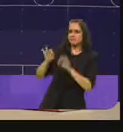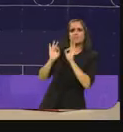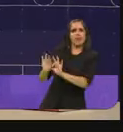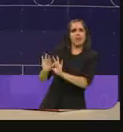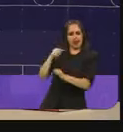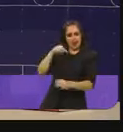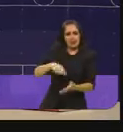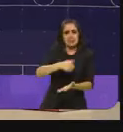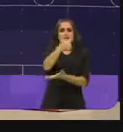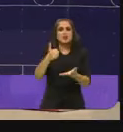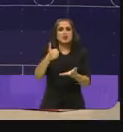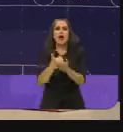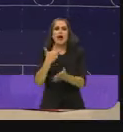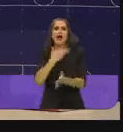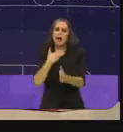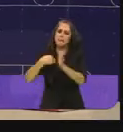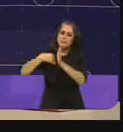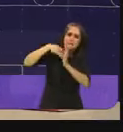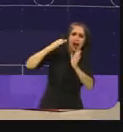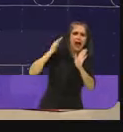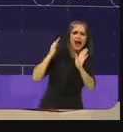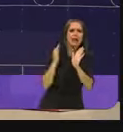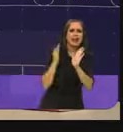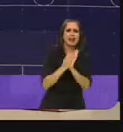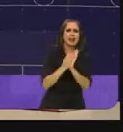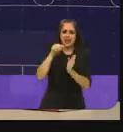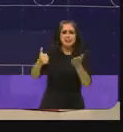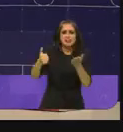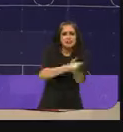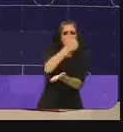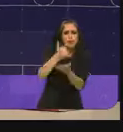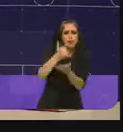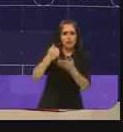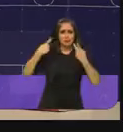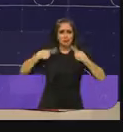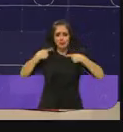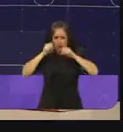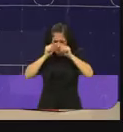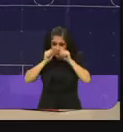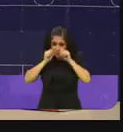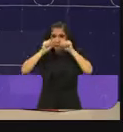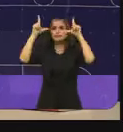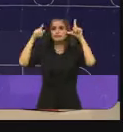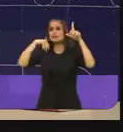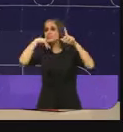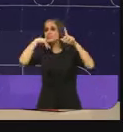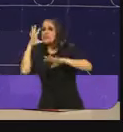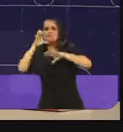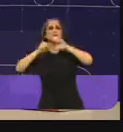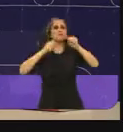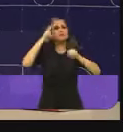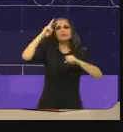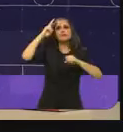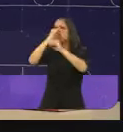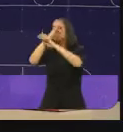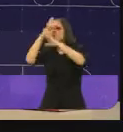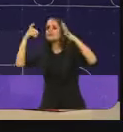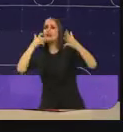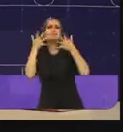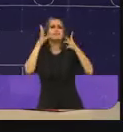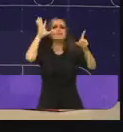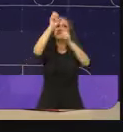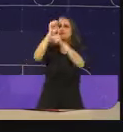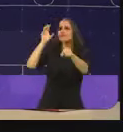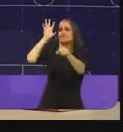valiente es una ciudad que se despierta todos los días a comerse al mundo con doble tortilla con